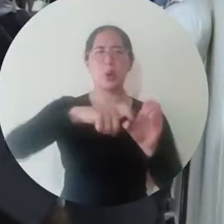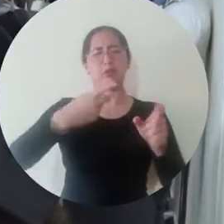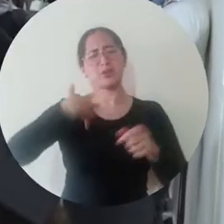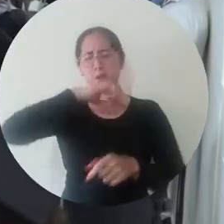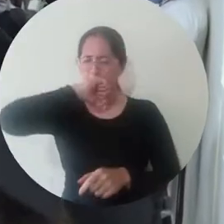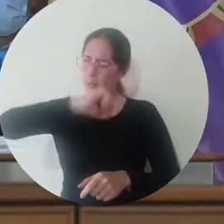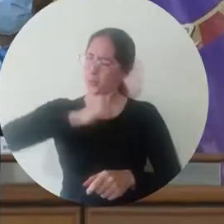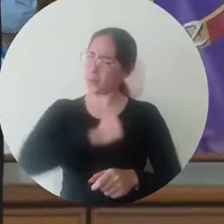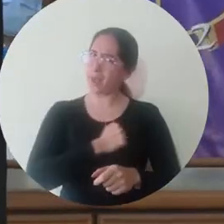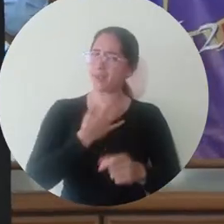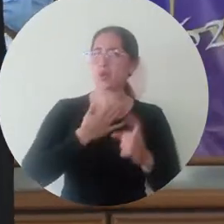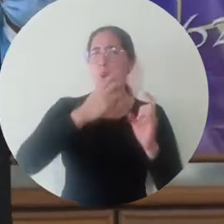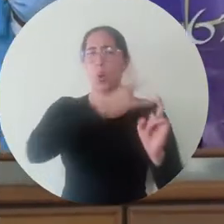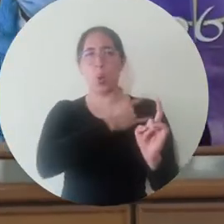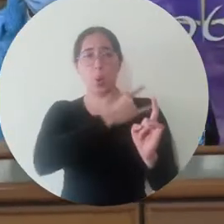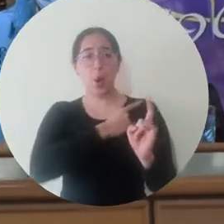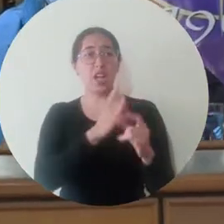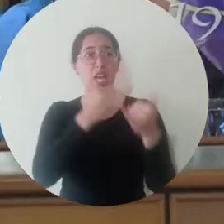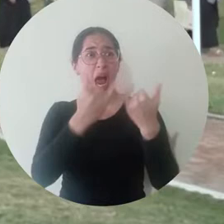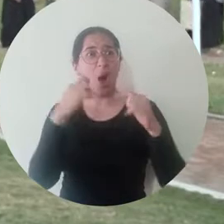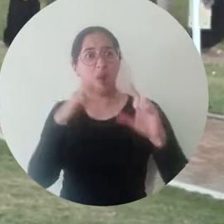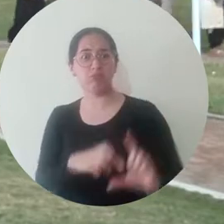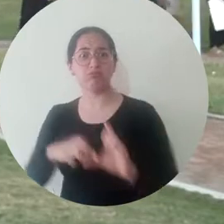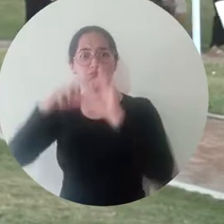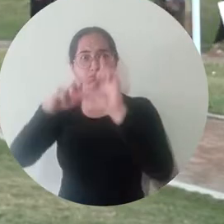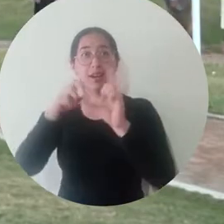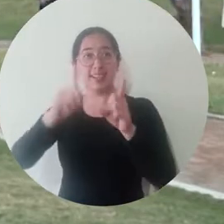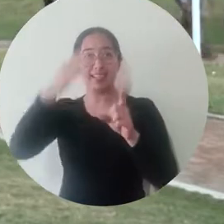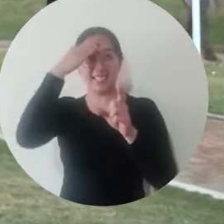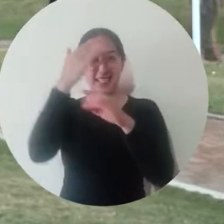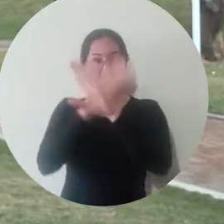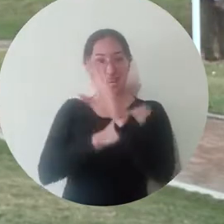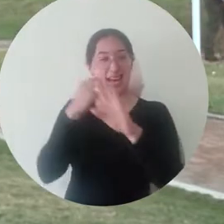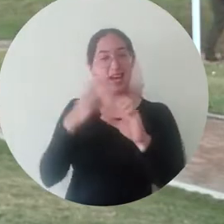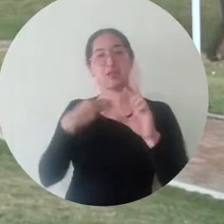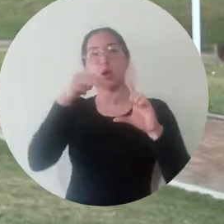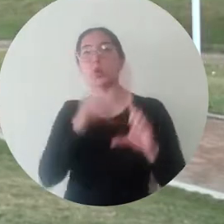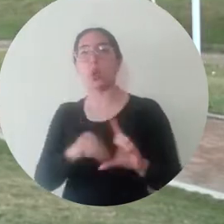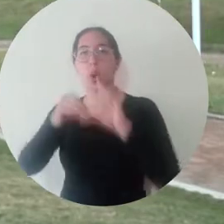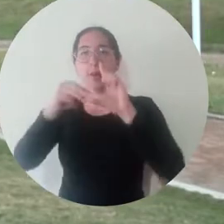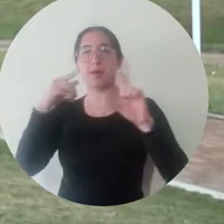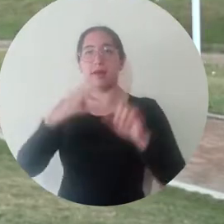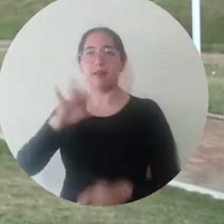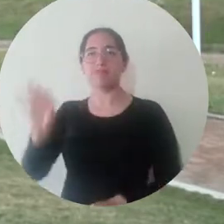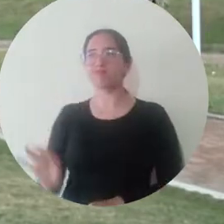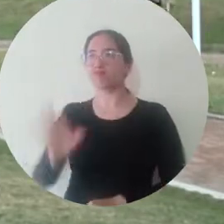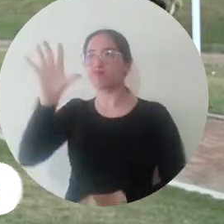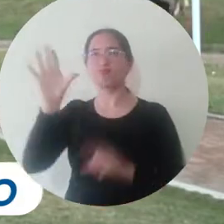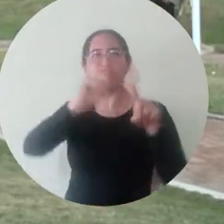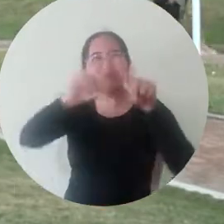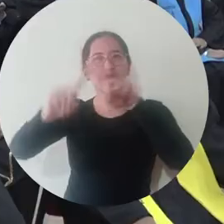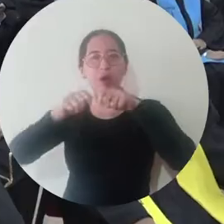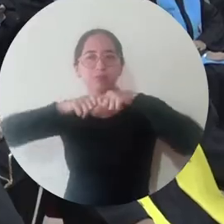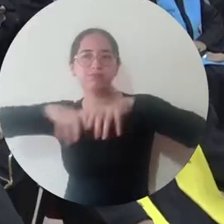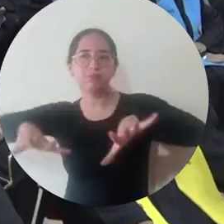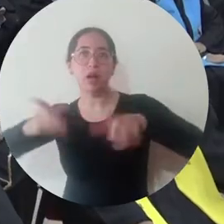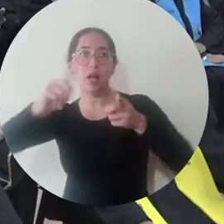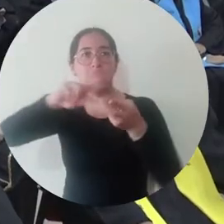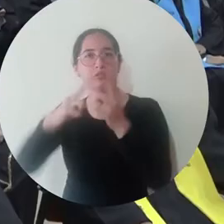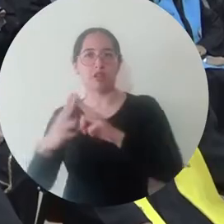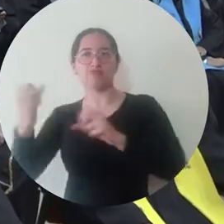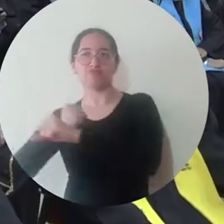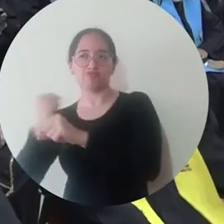en mi caso tanto de pregrado como ahora de posgrado. Creo que a partir de la maestría que realicé en Epidemiología puedo trabajar a nivel